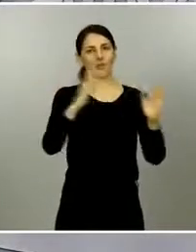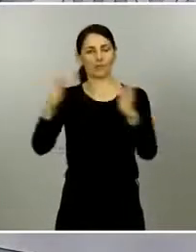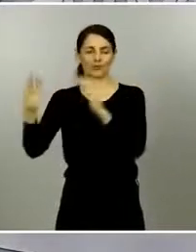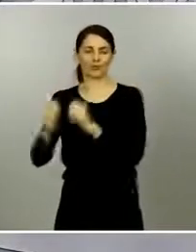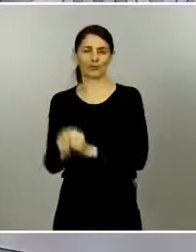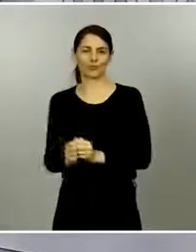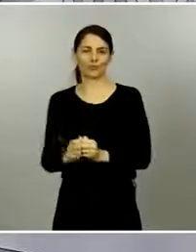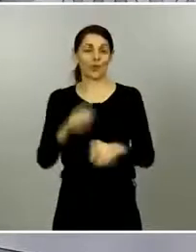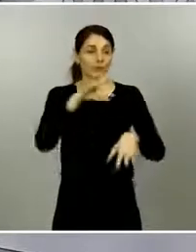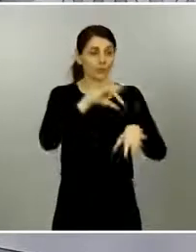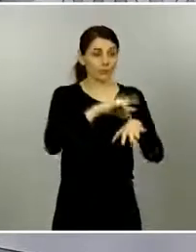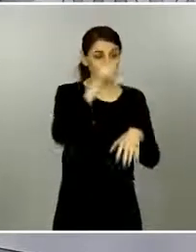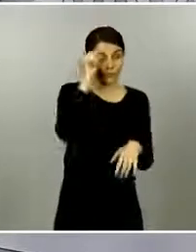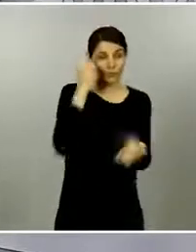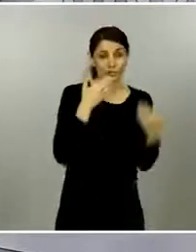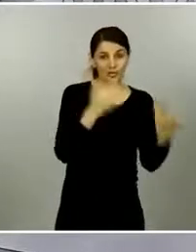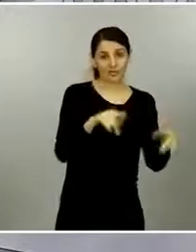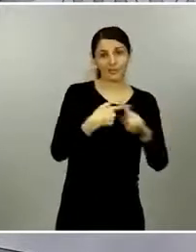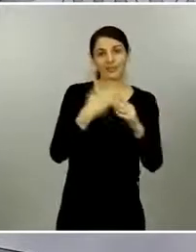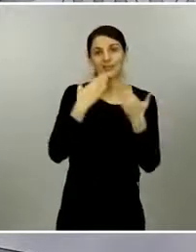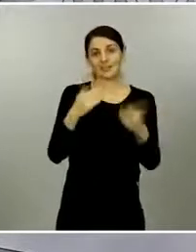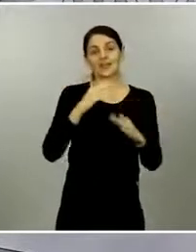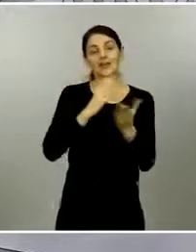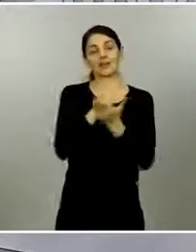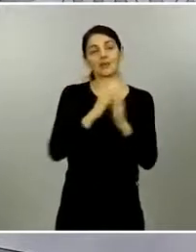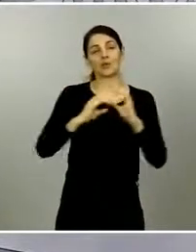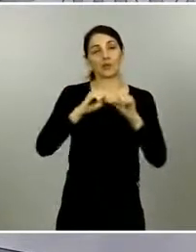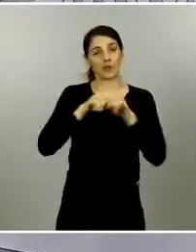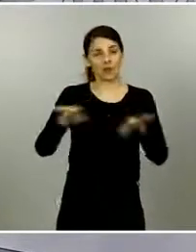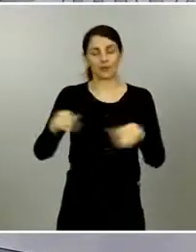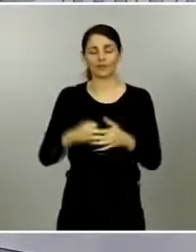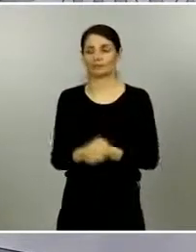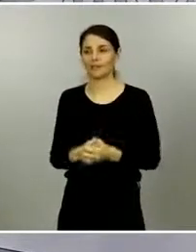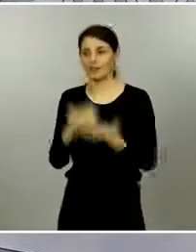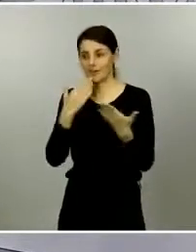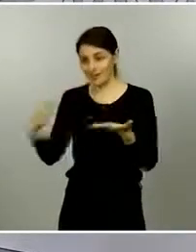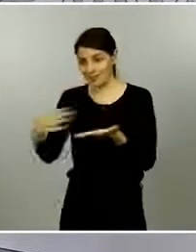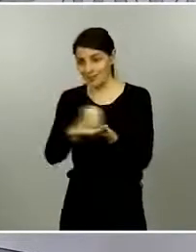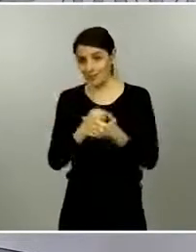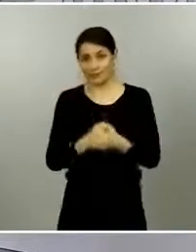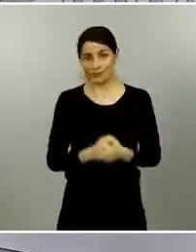muchísimas gracias y gracias a los medios por plantear sus preguntas muy buenas tardes gracias a todos